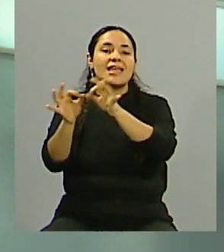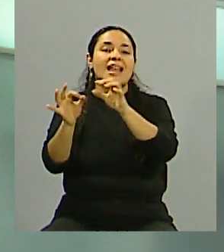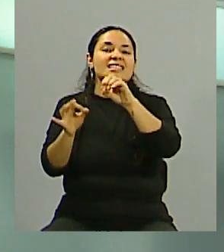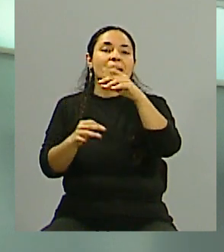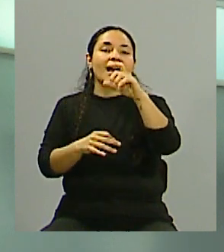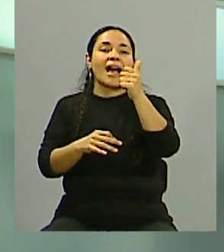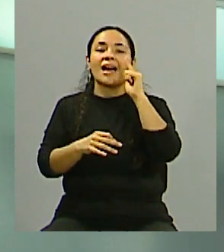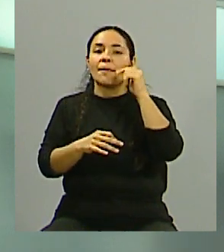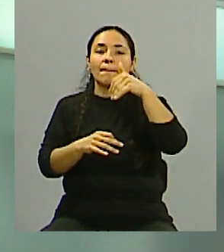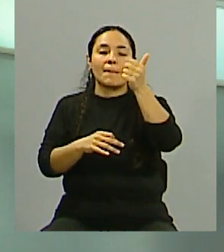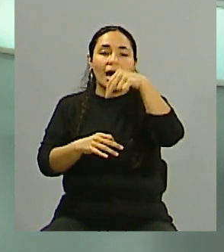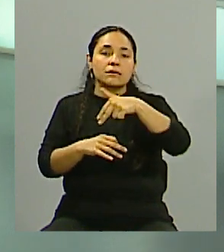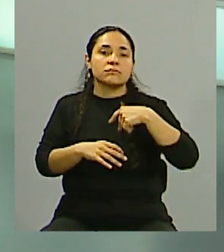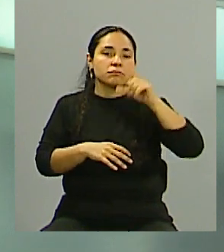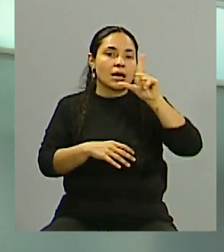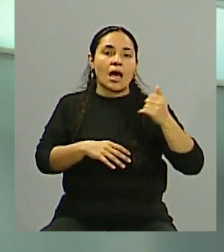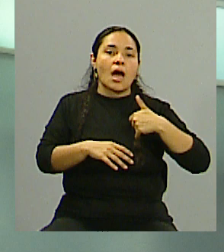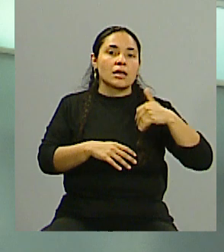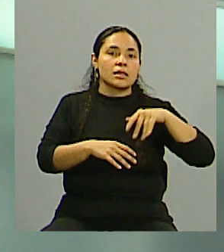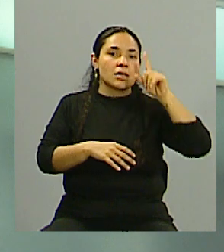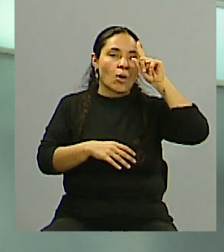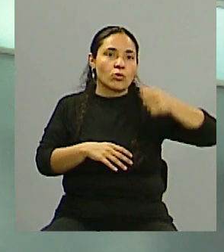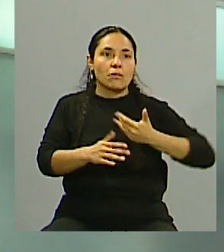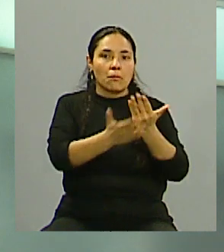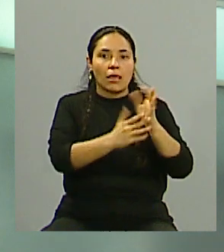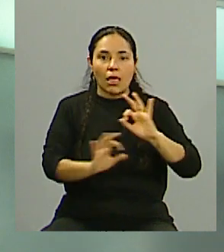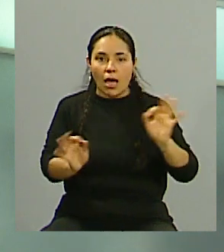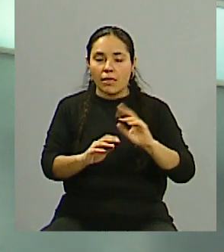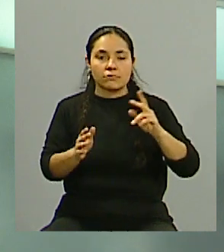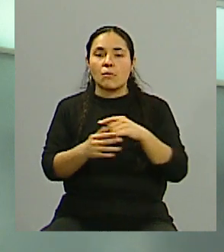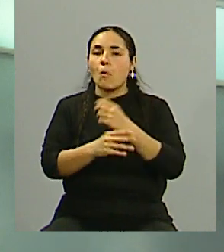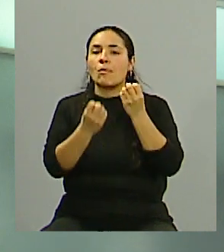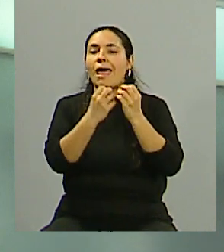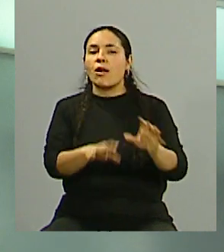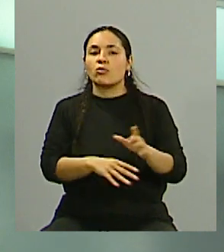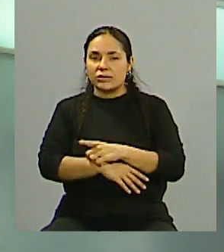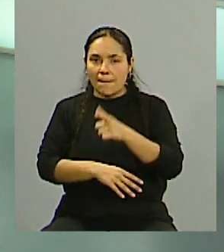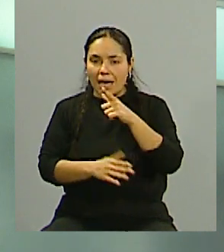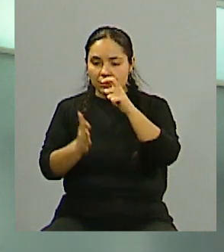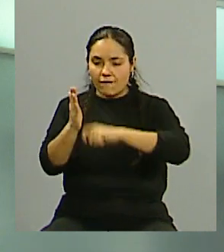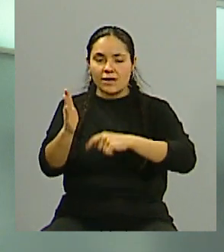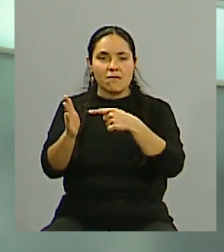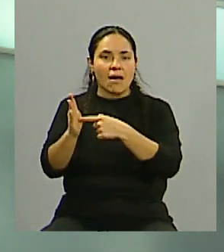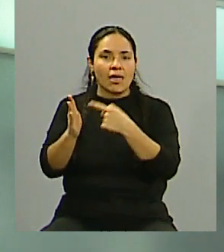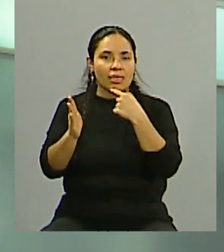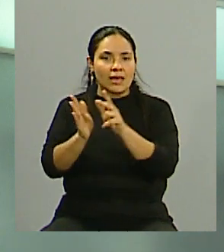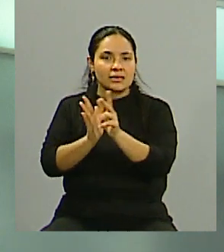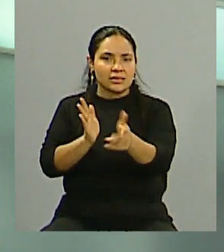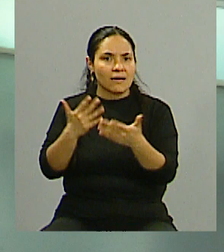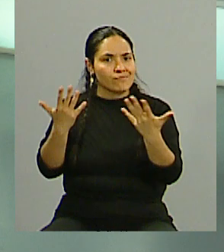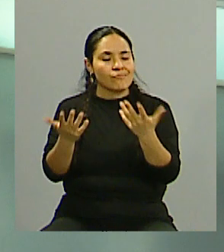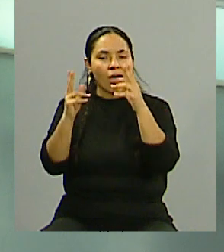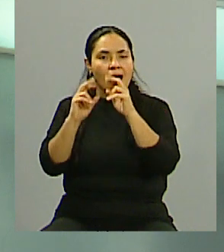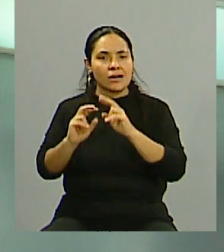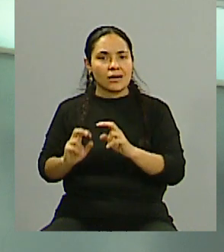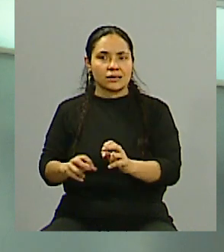esa dificultad que había, porque uno dice, bueno, uno de las grandes discusiones, el gran análisis